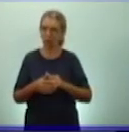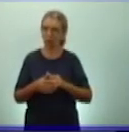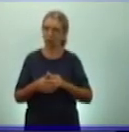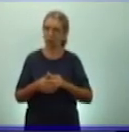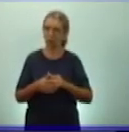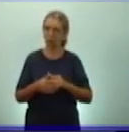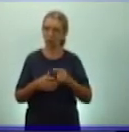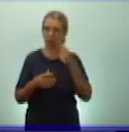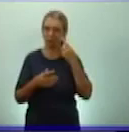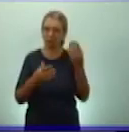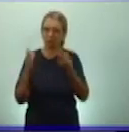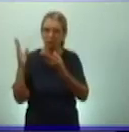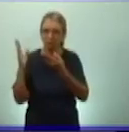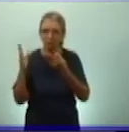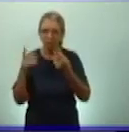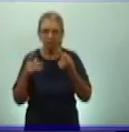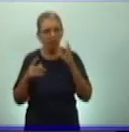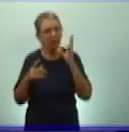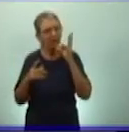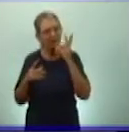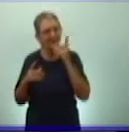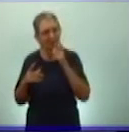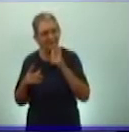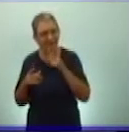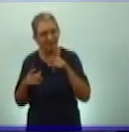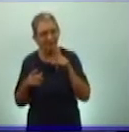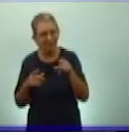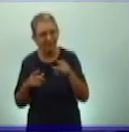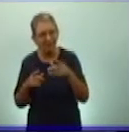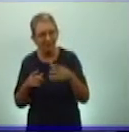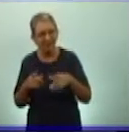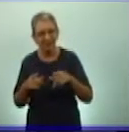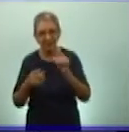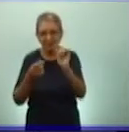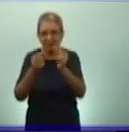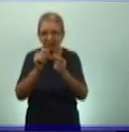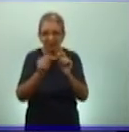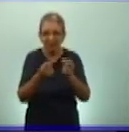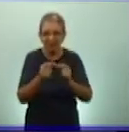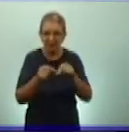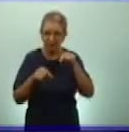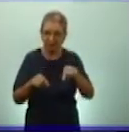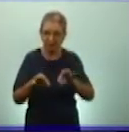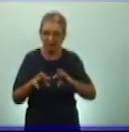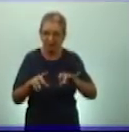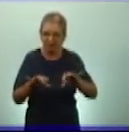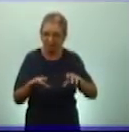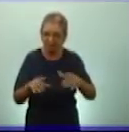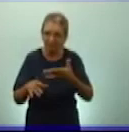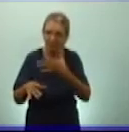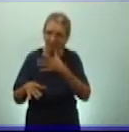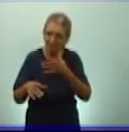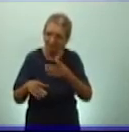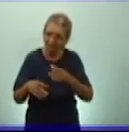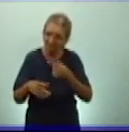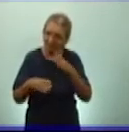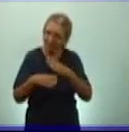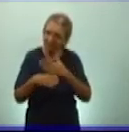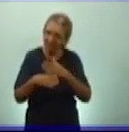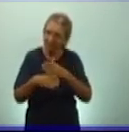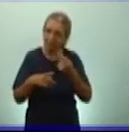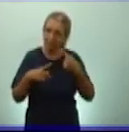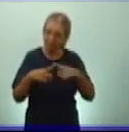Los quipus probablemente fueron una gran herramienta para los incas, tal como lo son las computadoras para nosotros. Sin embargo,